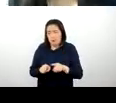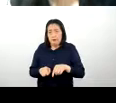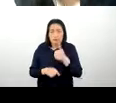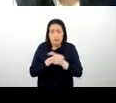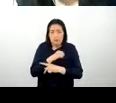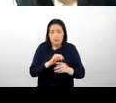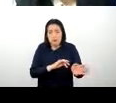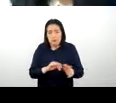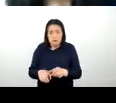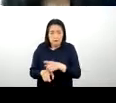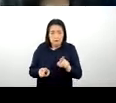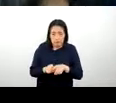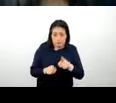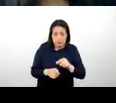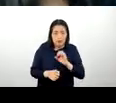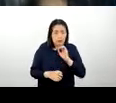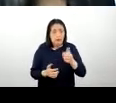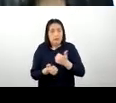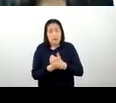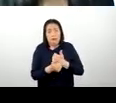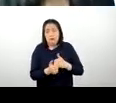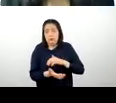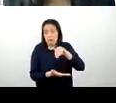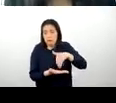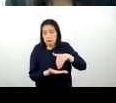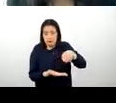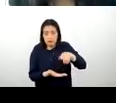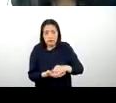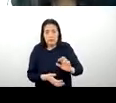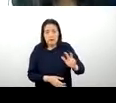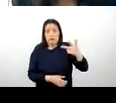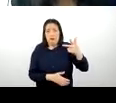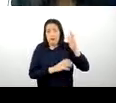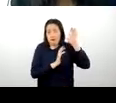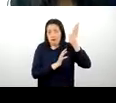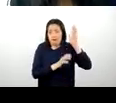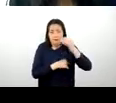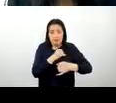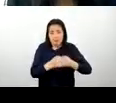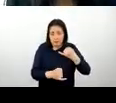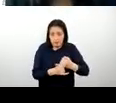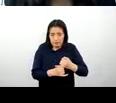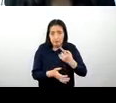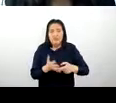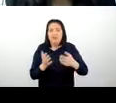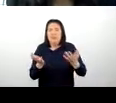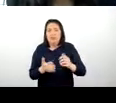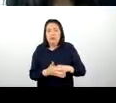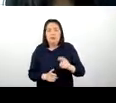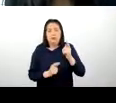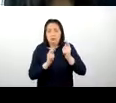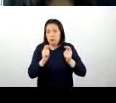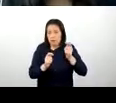lado, mencionar que también Ayacucho será la sede del tercer seminario internacional de lo que viene a ser turismo